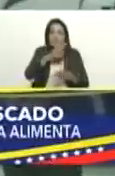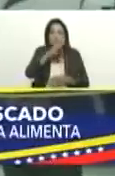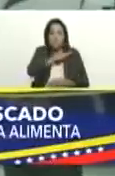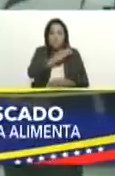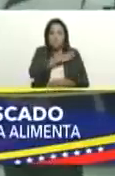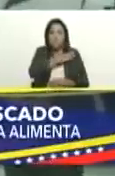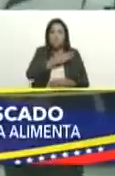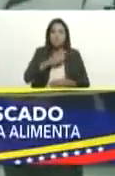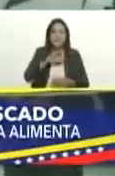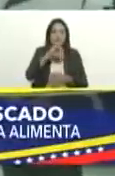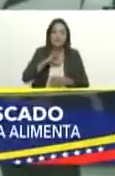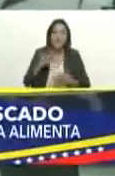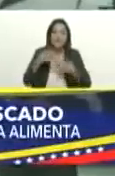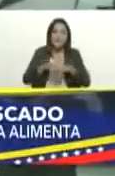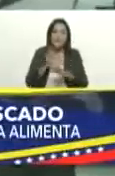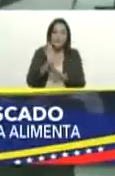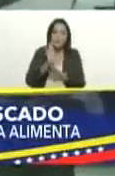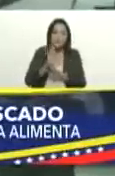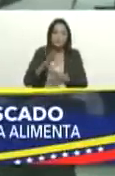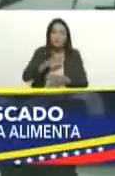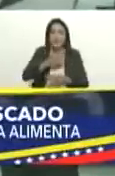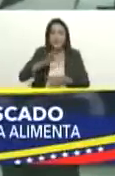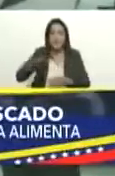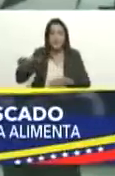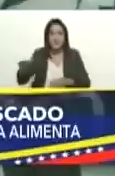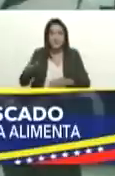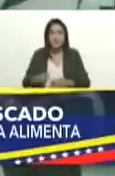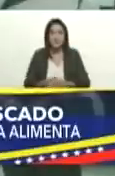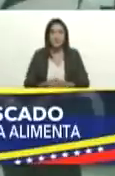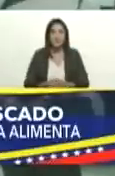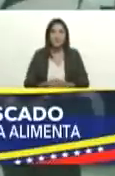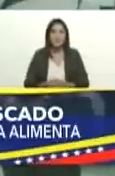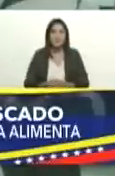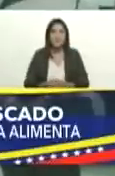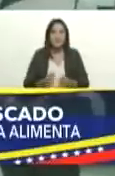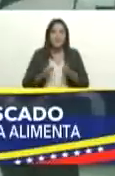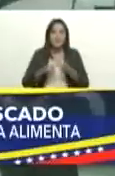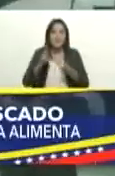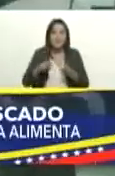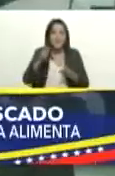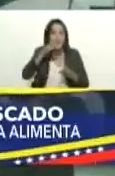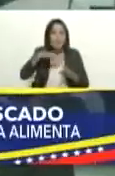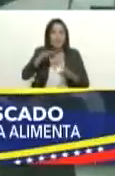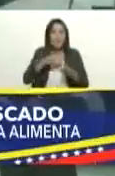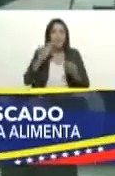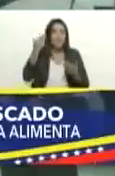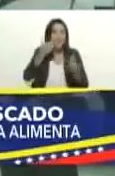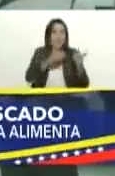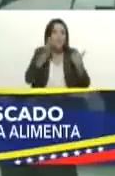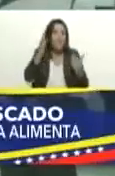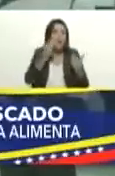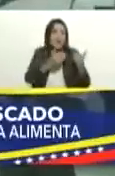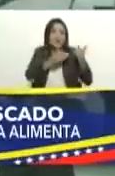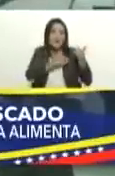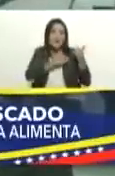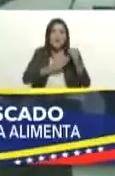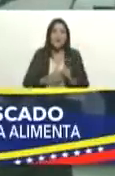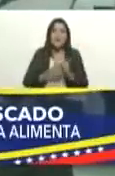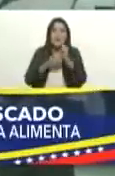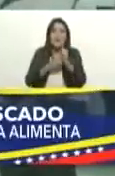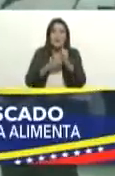comandante de la SODI marítima insular pero también acompañado de nuestro pueblo aquí está nuestra lideresa CLAP Dinisbel